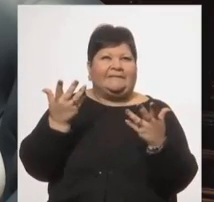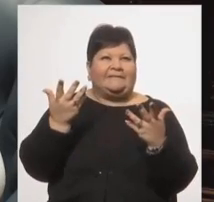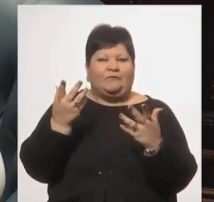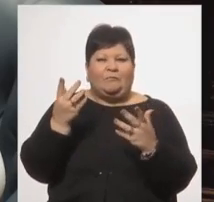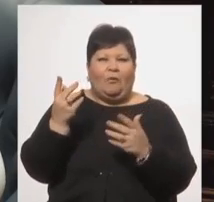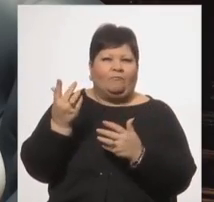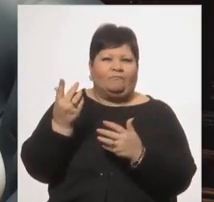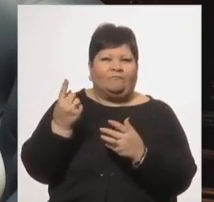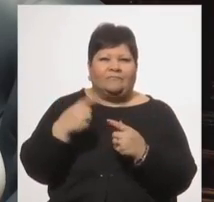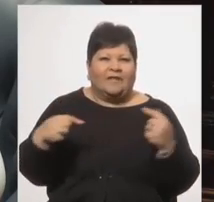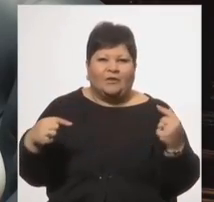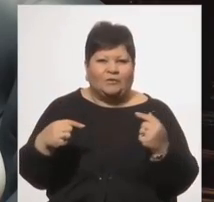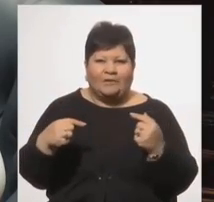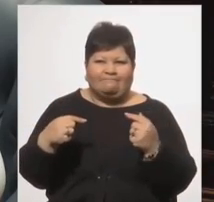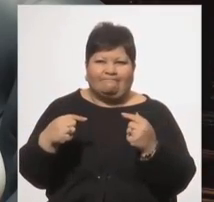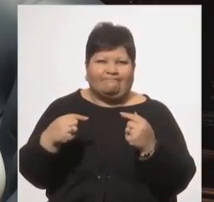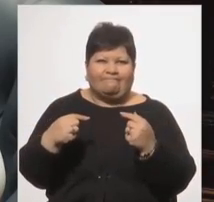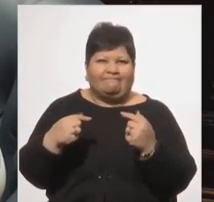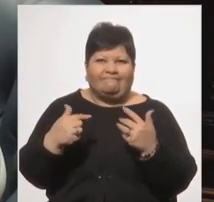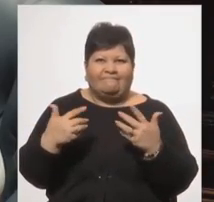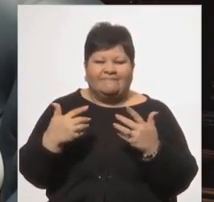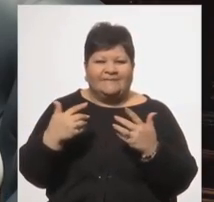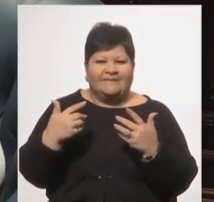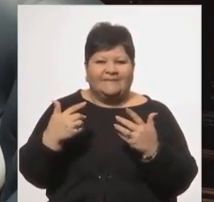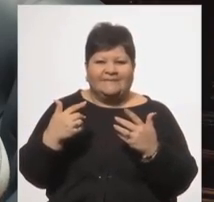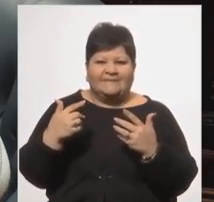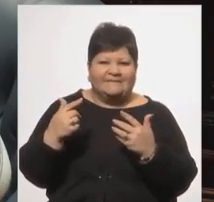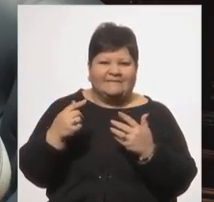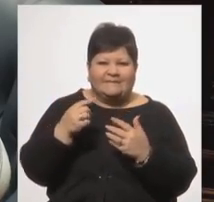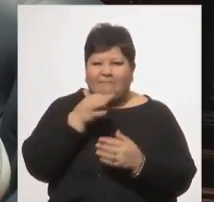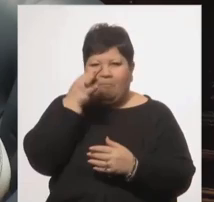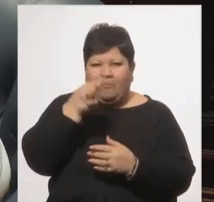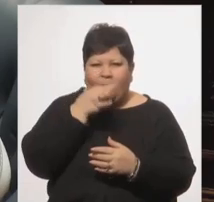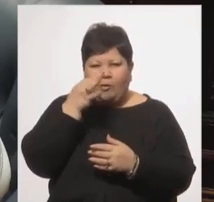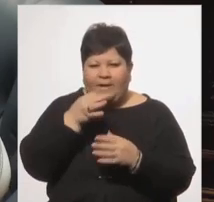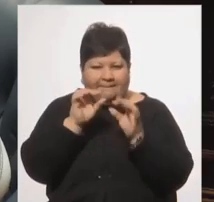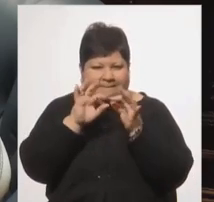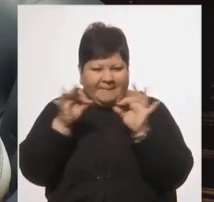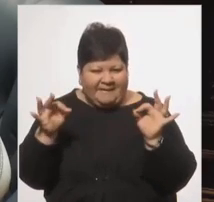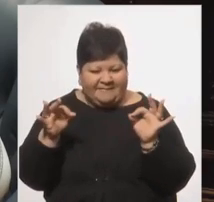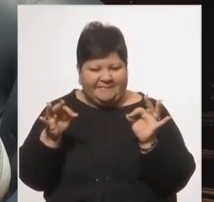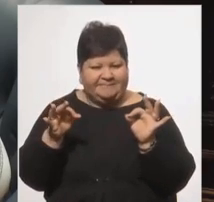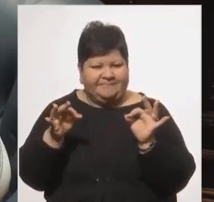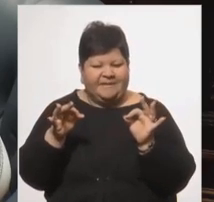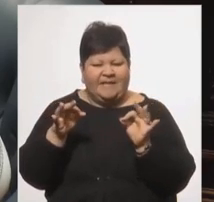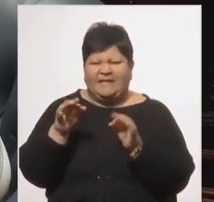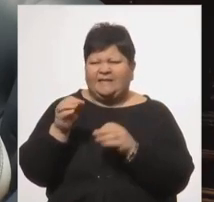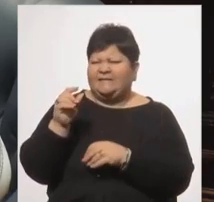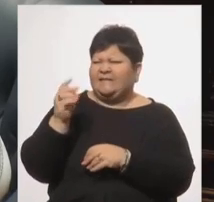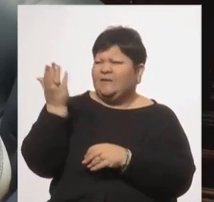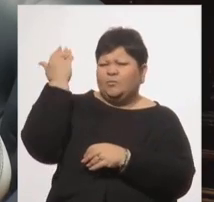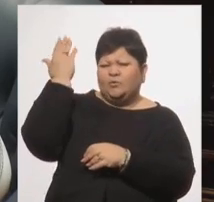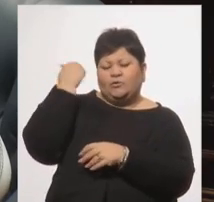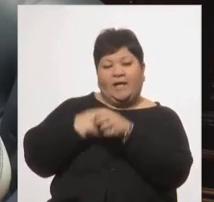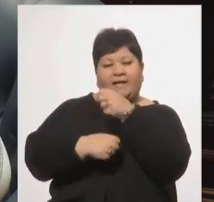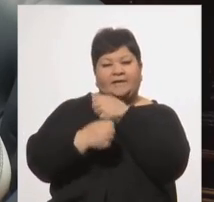hace unos años, por el 2015,